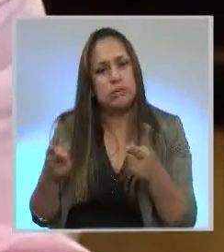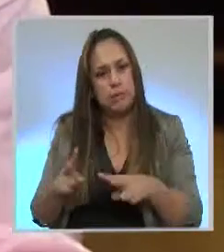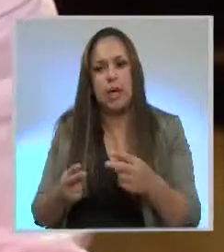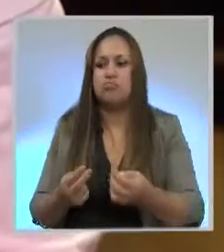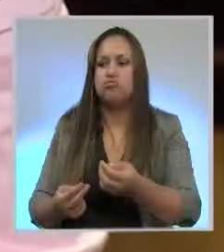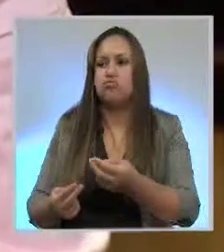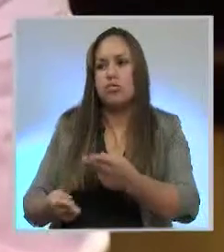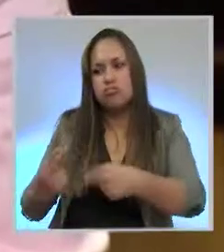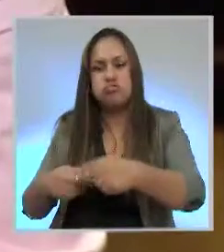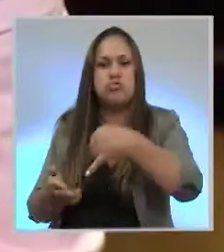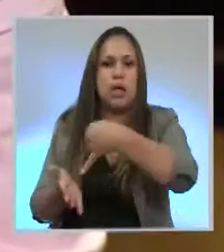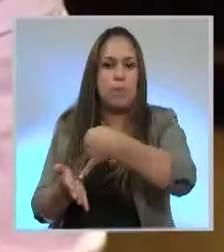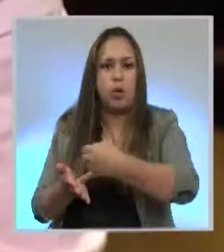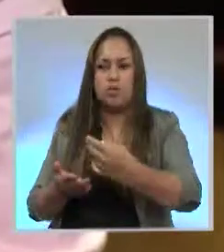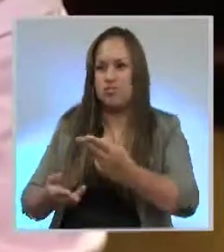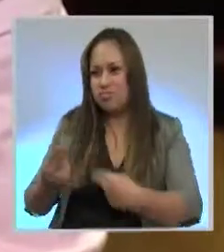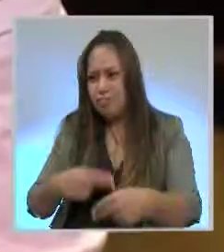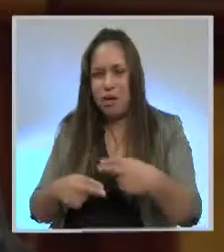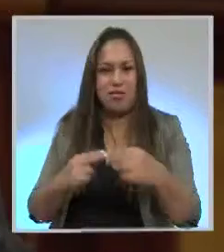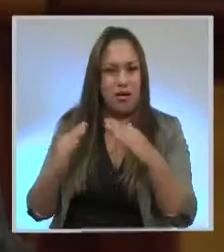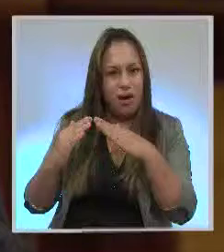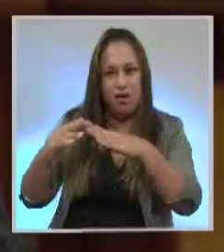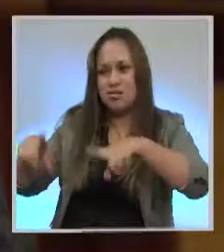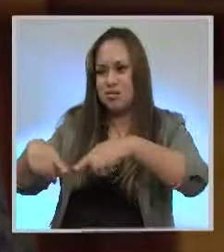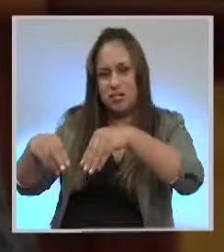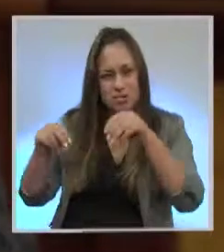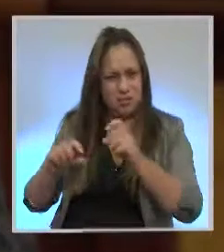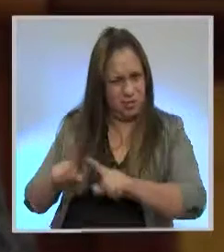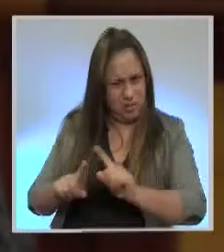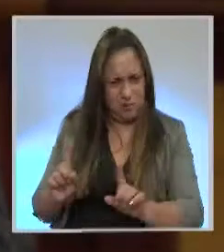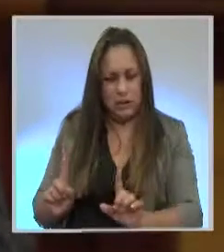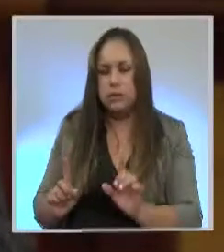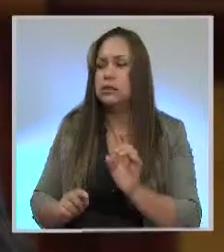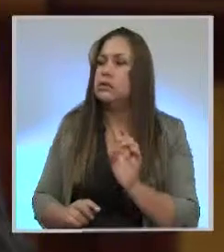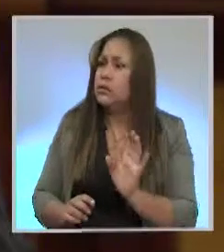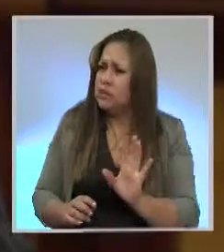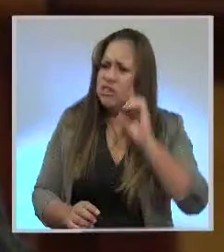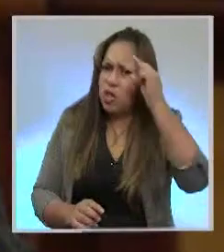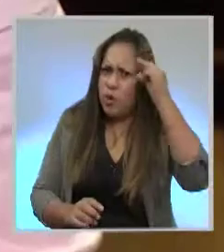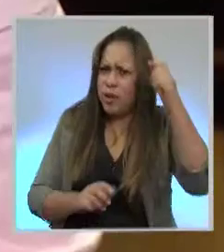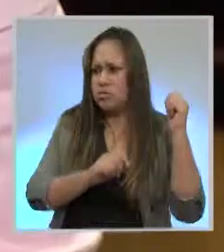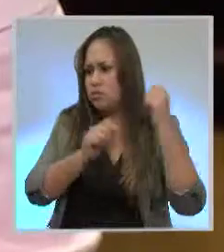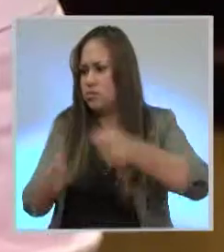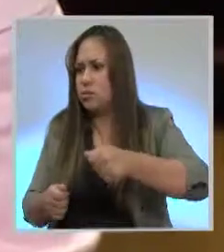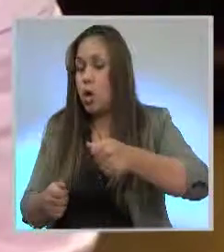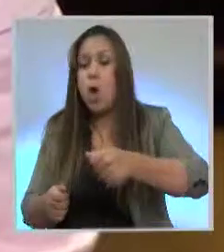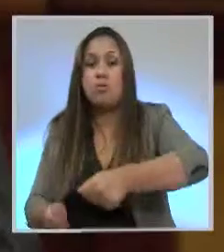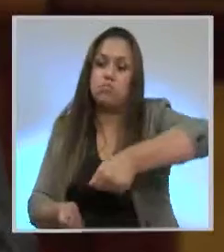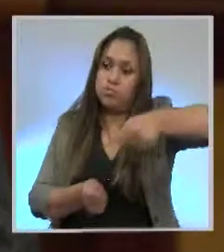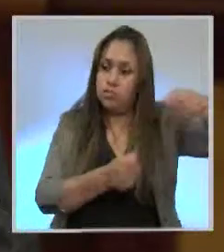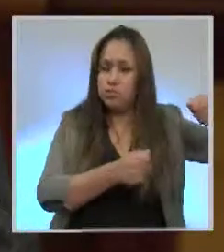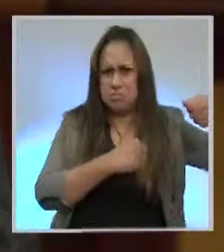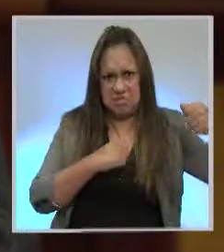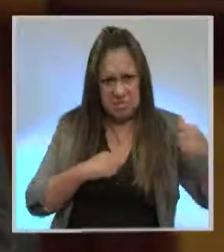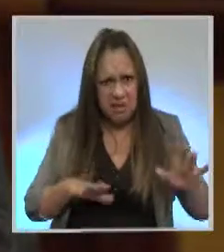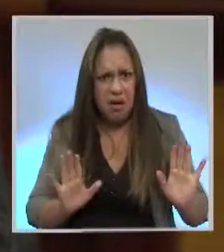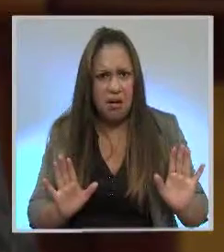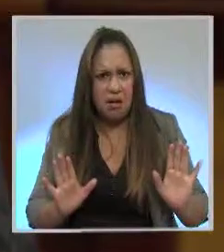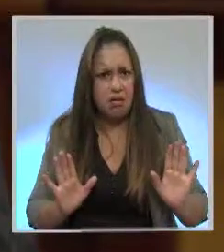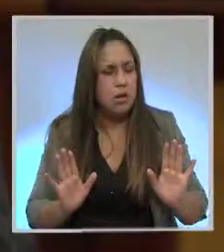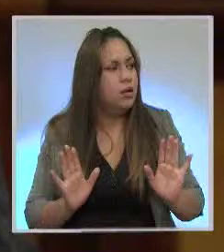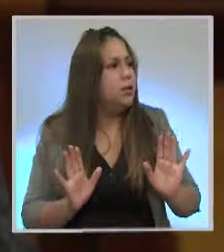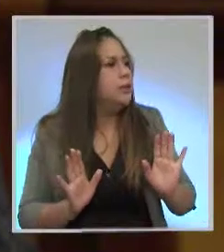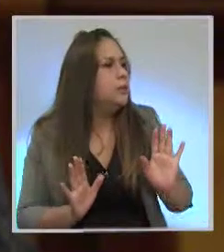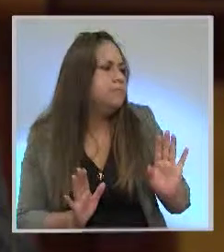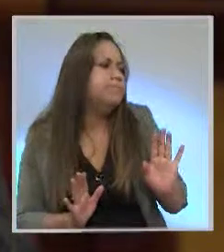insistir en este pedido asambleísta si finalmente el presidente de la República retiró estos proyectos de la Asamblea Nacional? Bueno, la